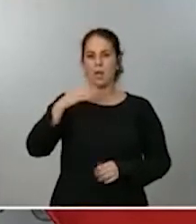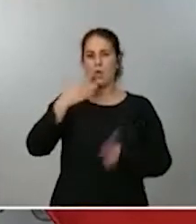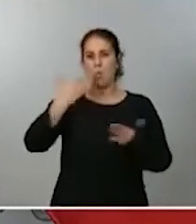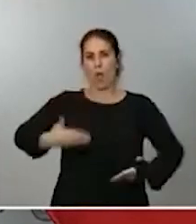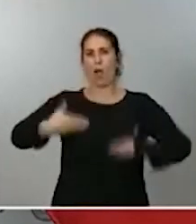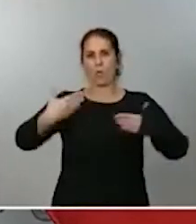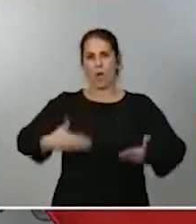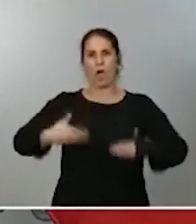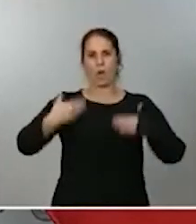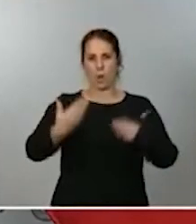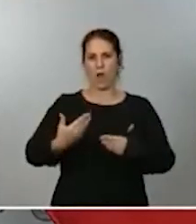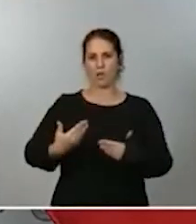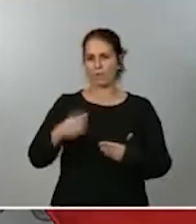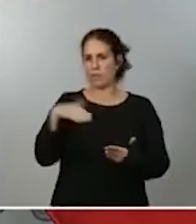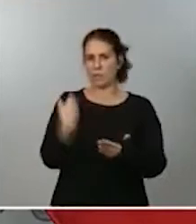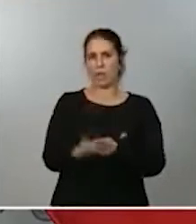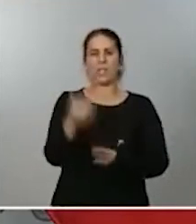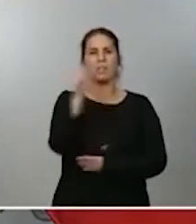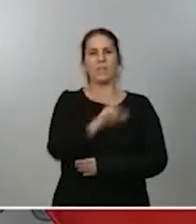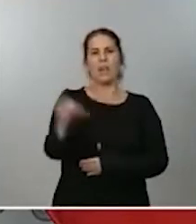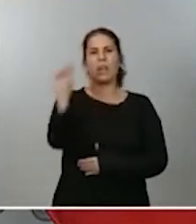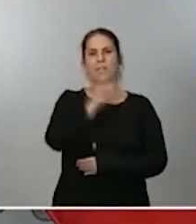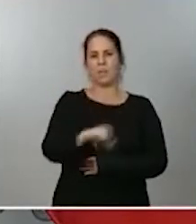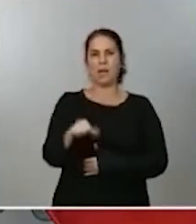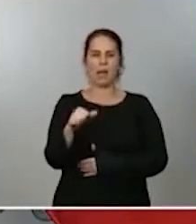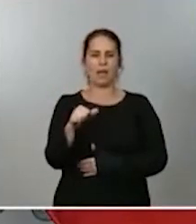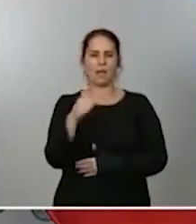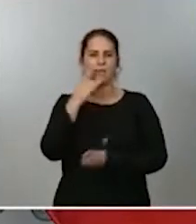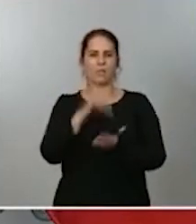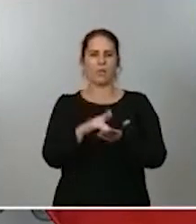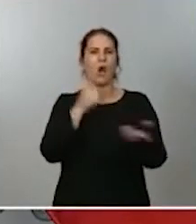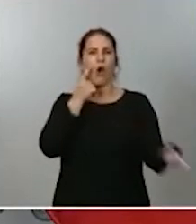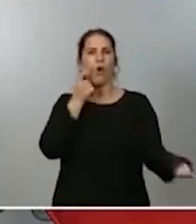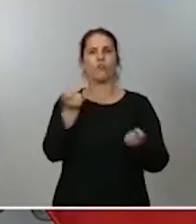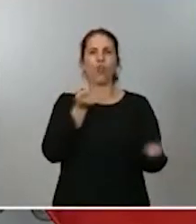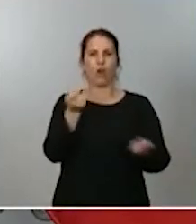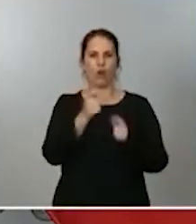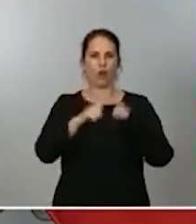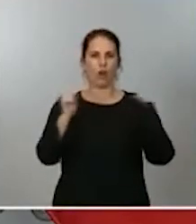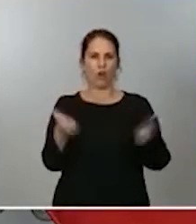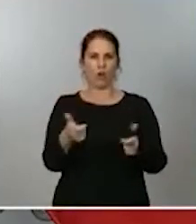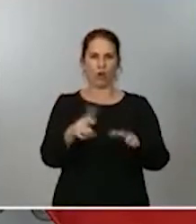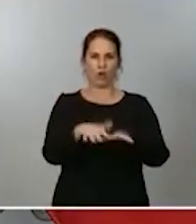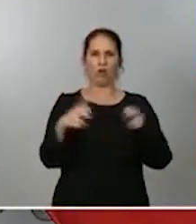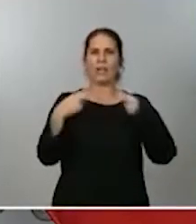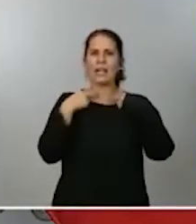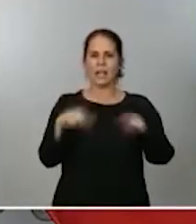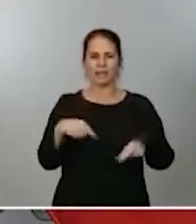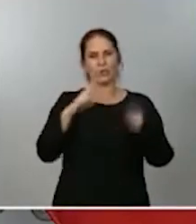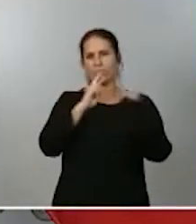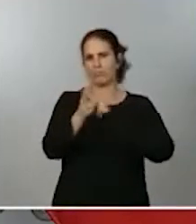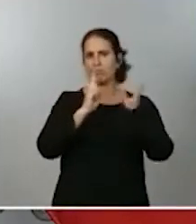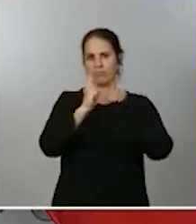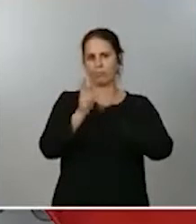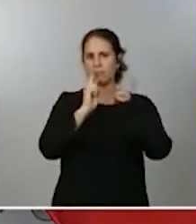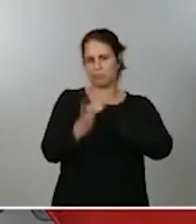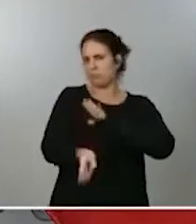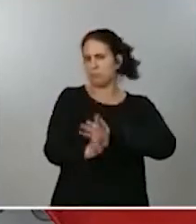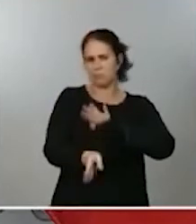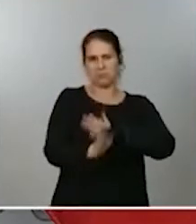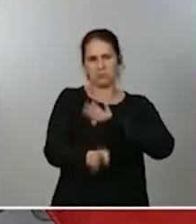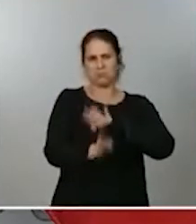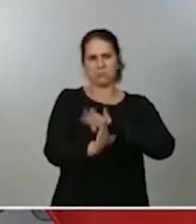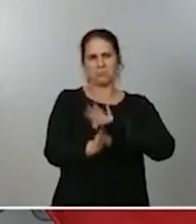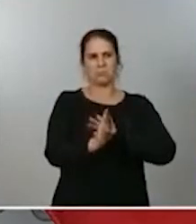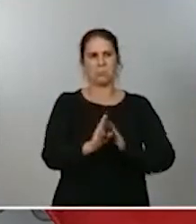respondiendo cada semana a las preguntas de la sesión de control que se hacen en el Congreso de los Diputados y, por supuesto, acudirá las